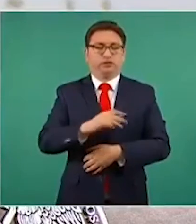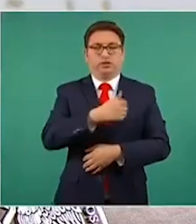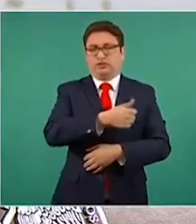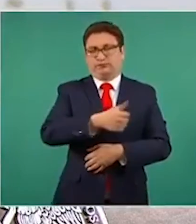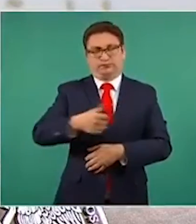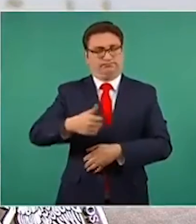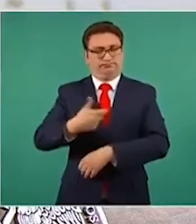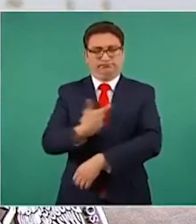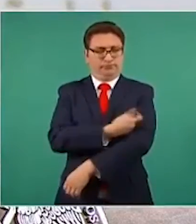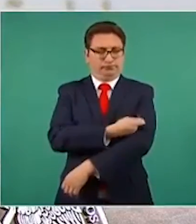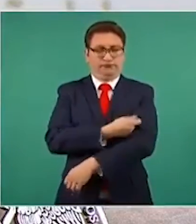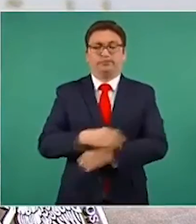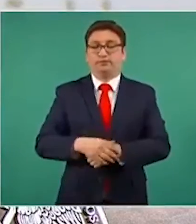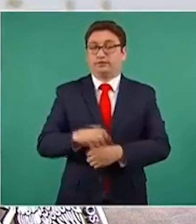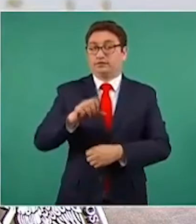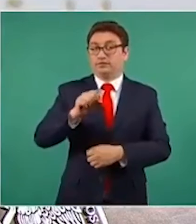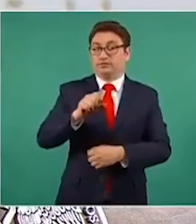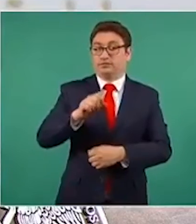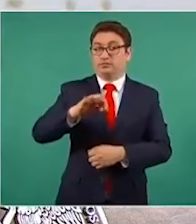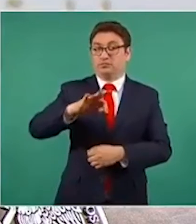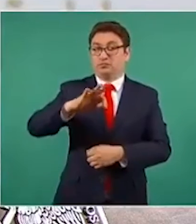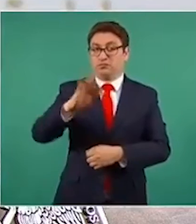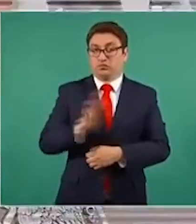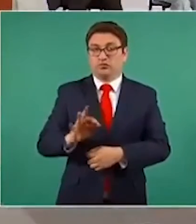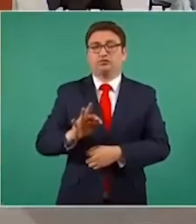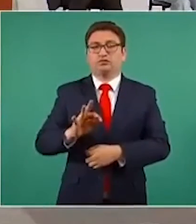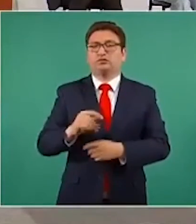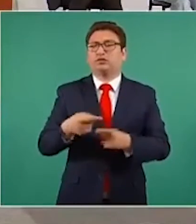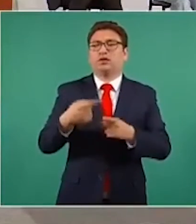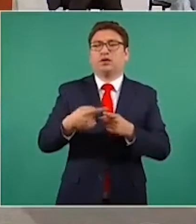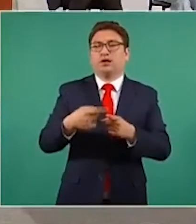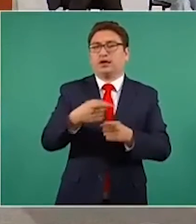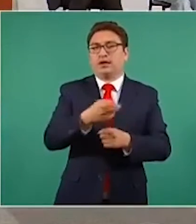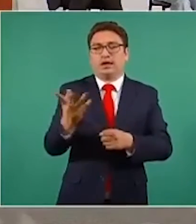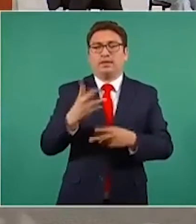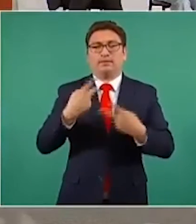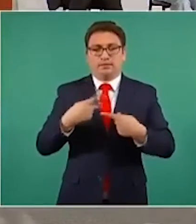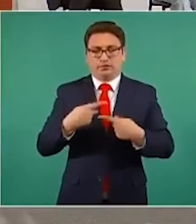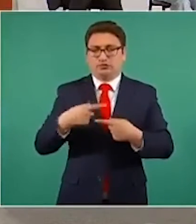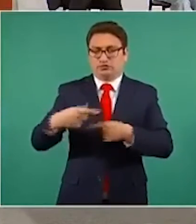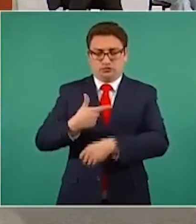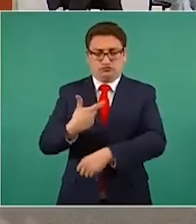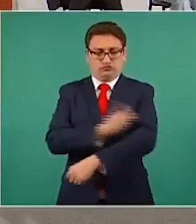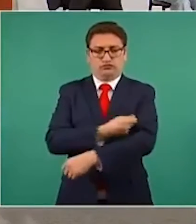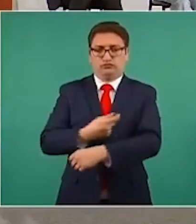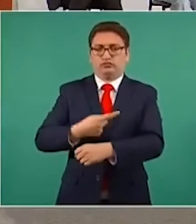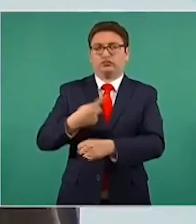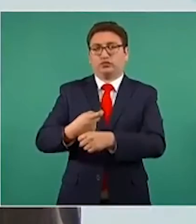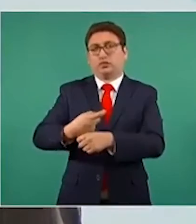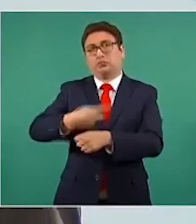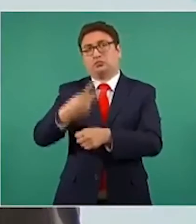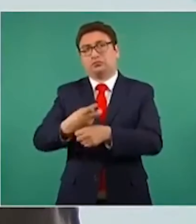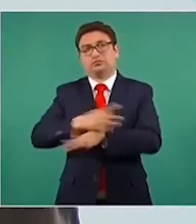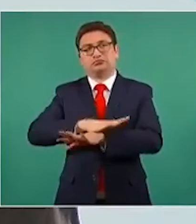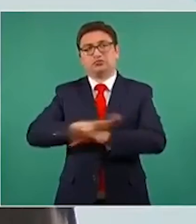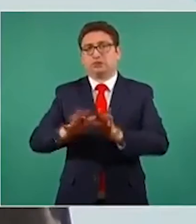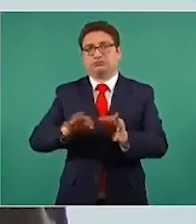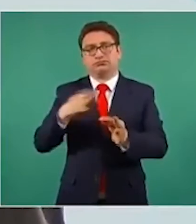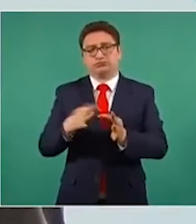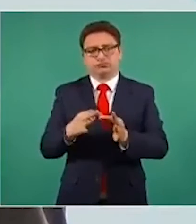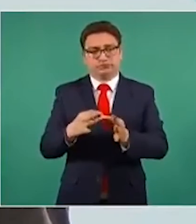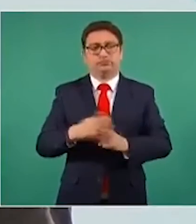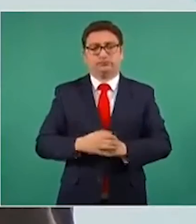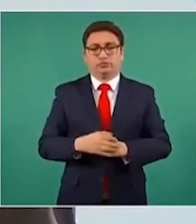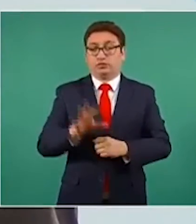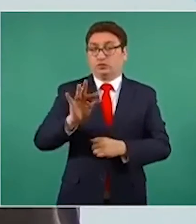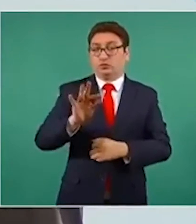vacuna, 60 por ciento de quienes han sido vacunadas tienen el esquema completo, ya no necesitan ninguna dosis, 40